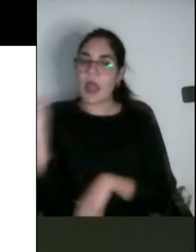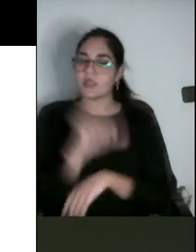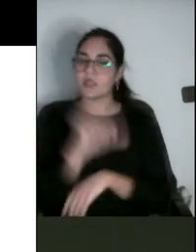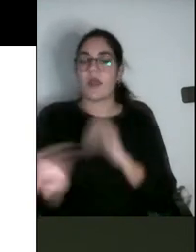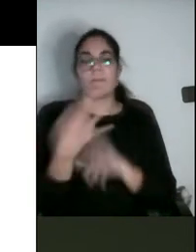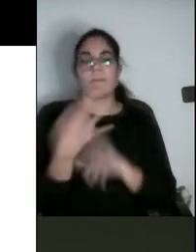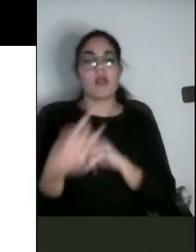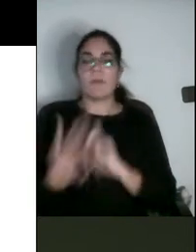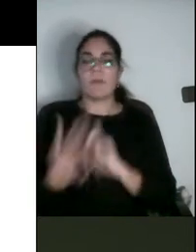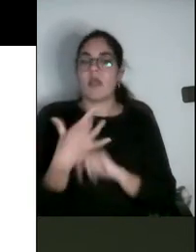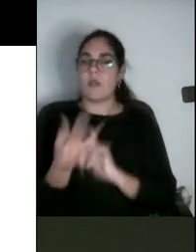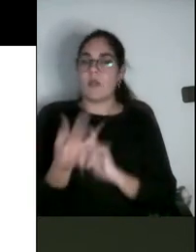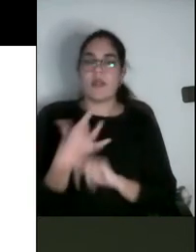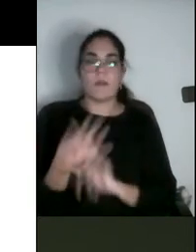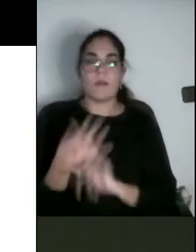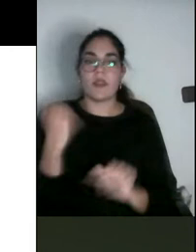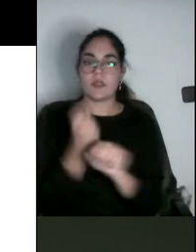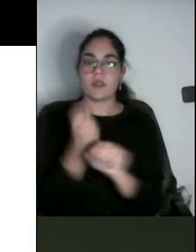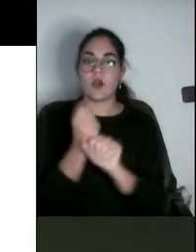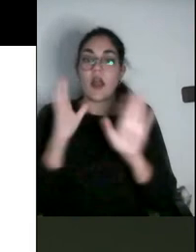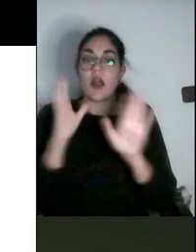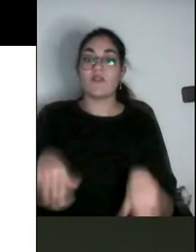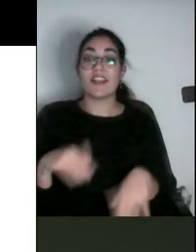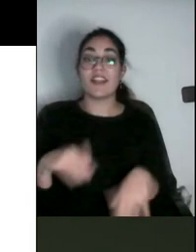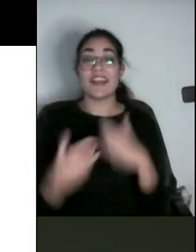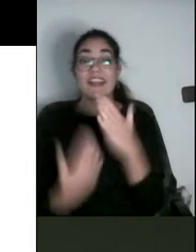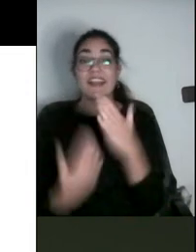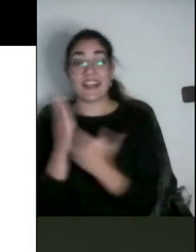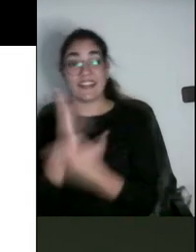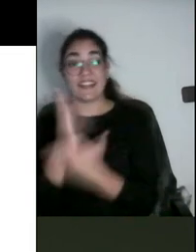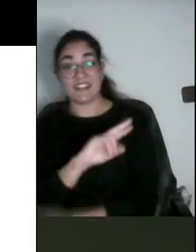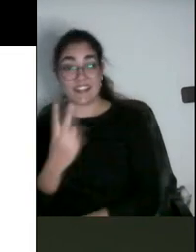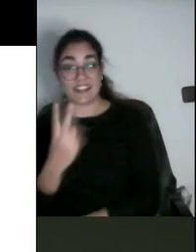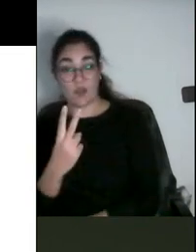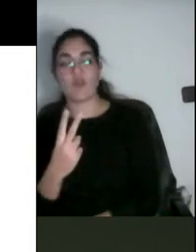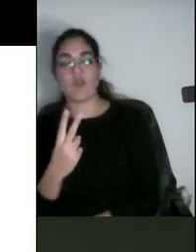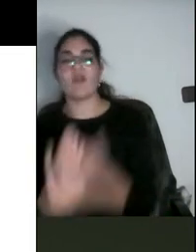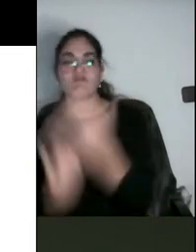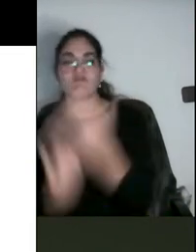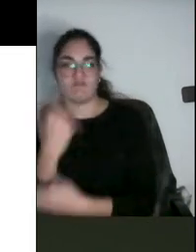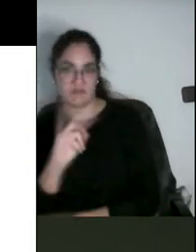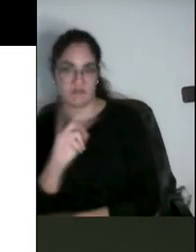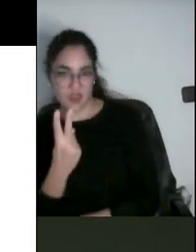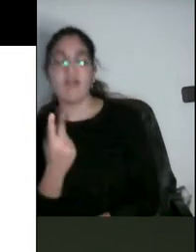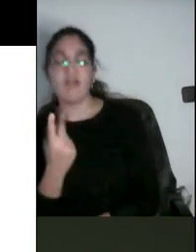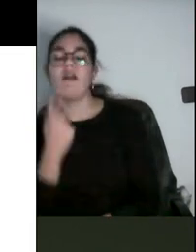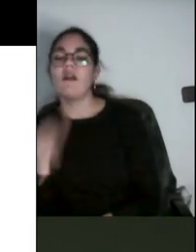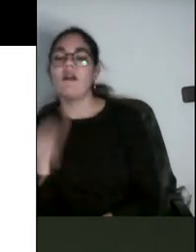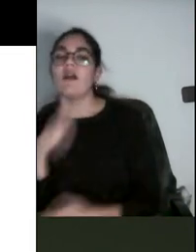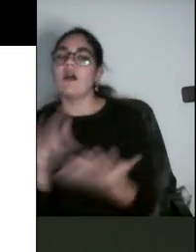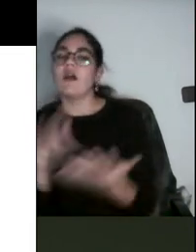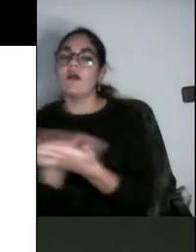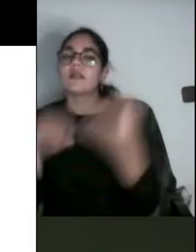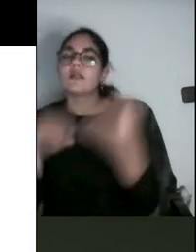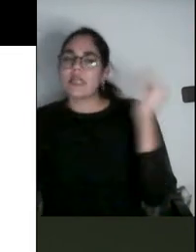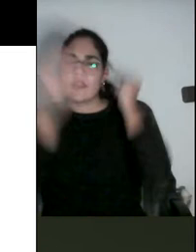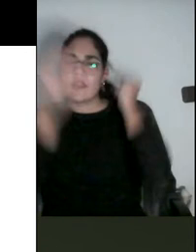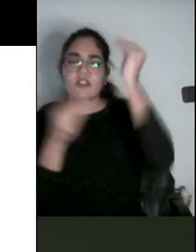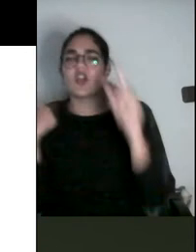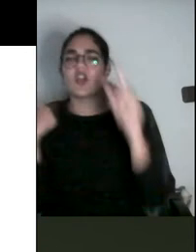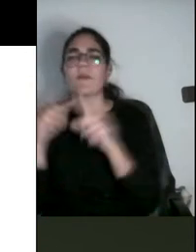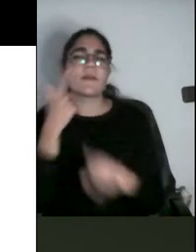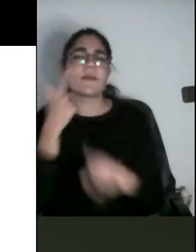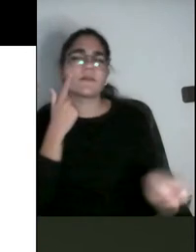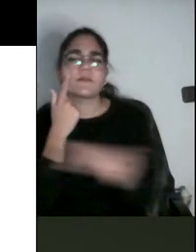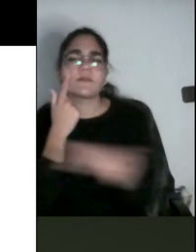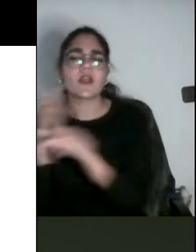de tal modo que en la segunda sesión fue posible hacer una reflexión sobre todos los trabajos recibidos y ponerla en